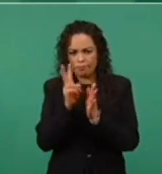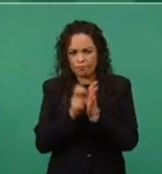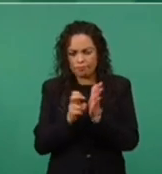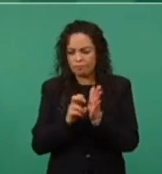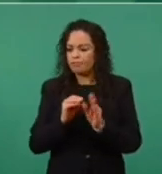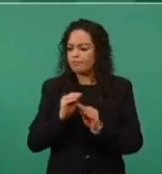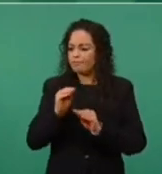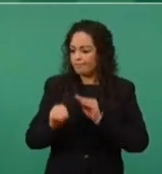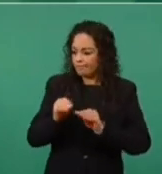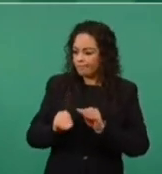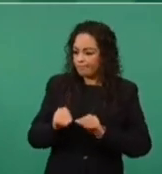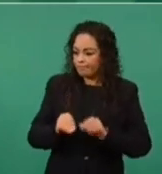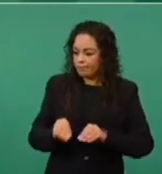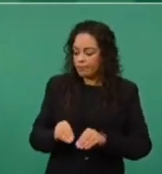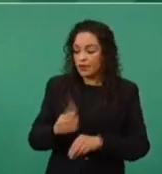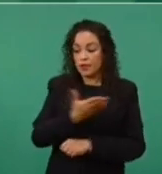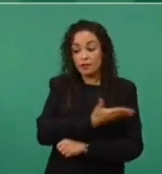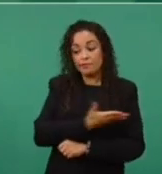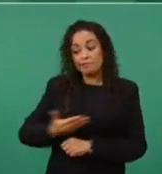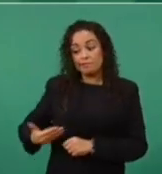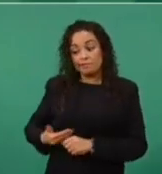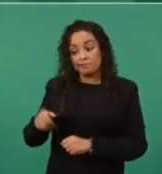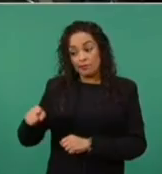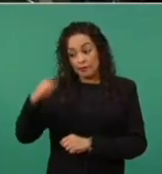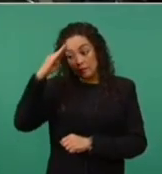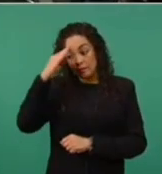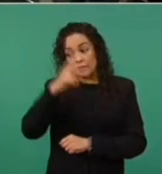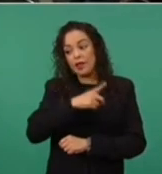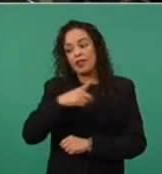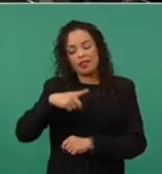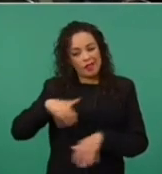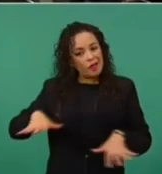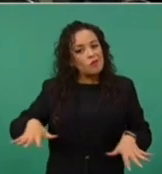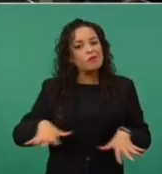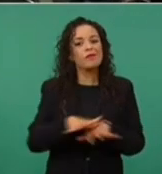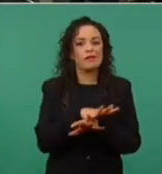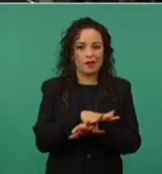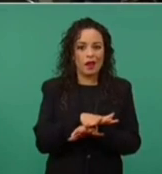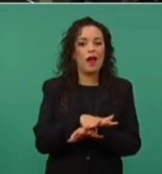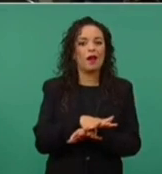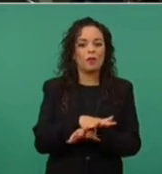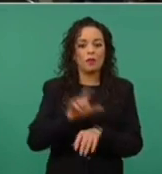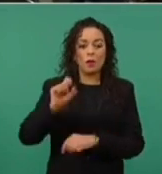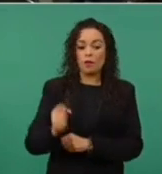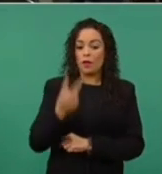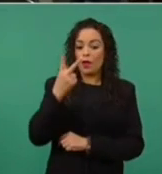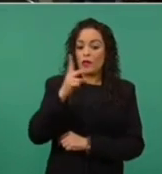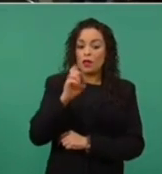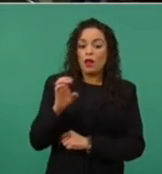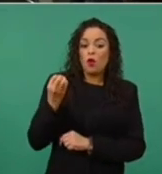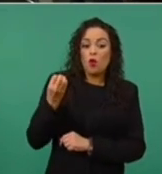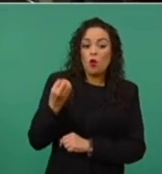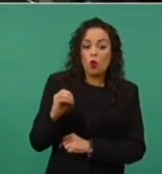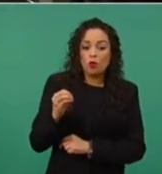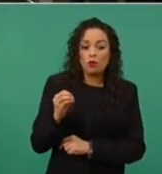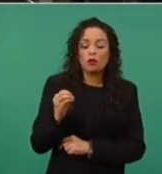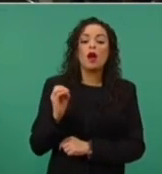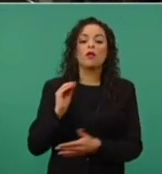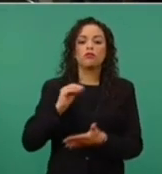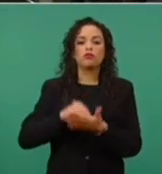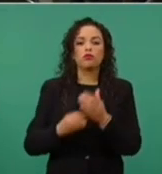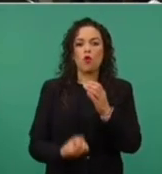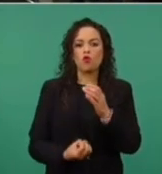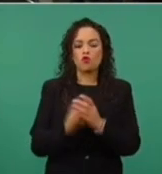presidente consideró debían ser reparados y el 22 de octubre se estableció un nuevo decreto